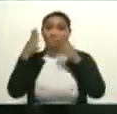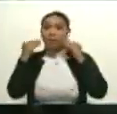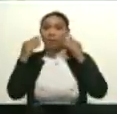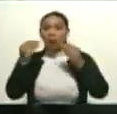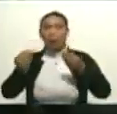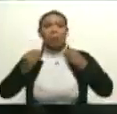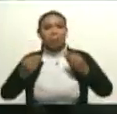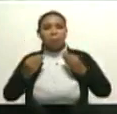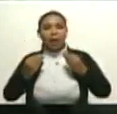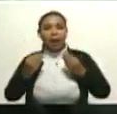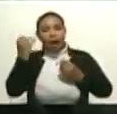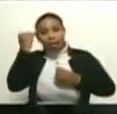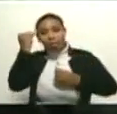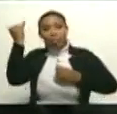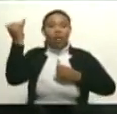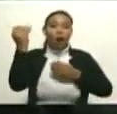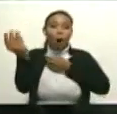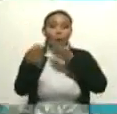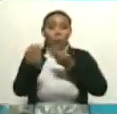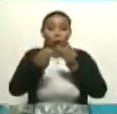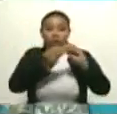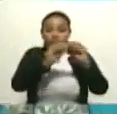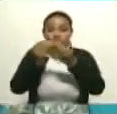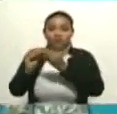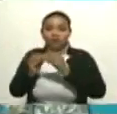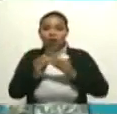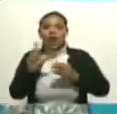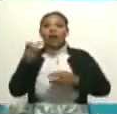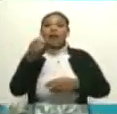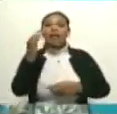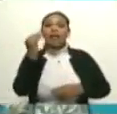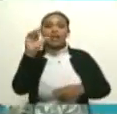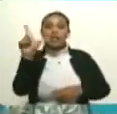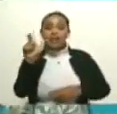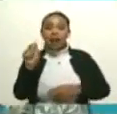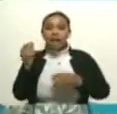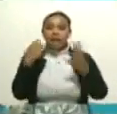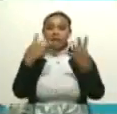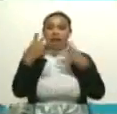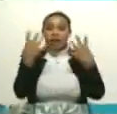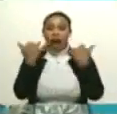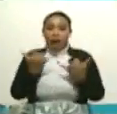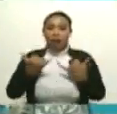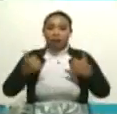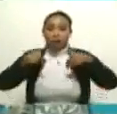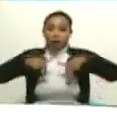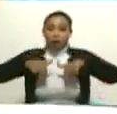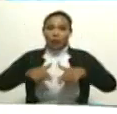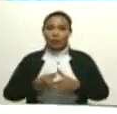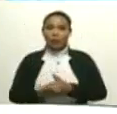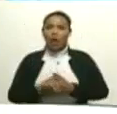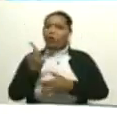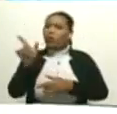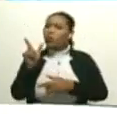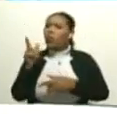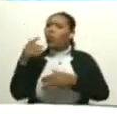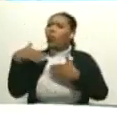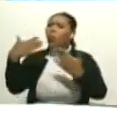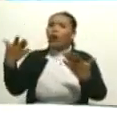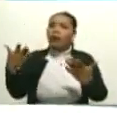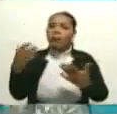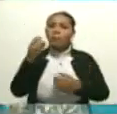para armar la compleja grilla de este festival. Así que este no es un festival que... cuántos estados tuvo el festival? Recuérdame.